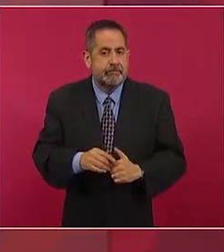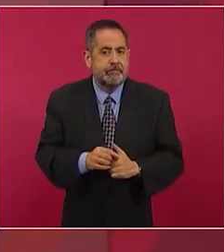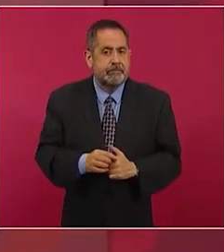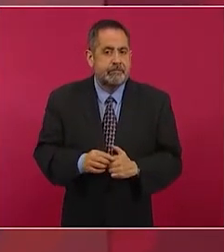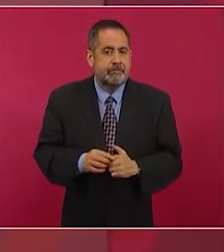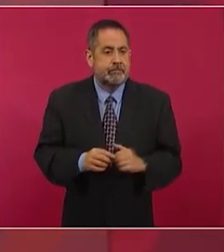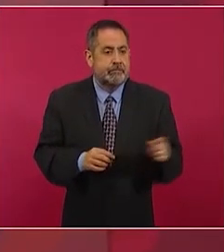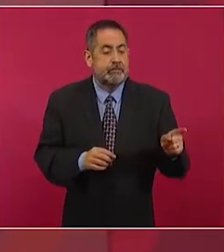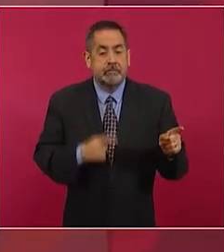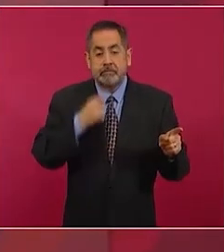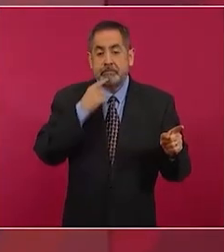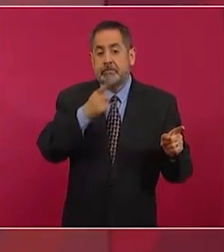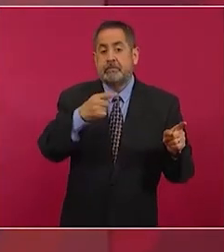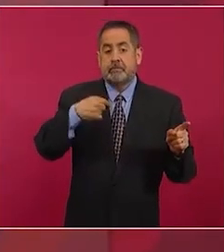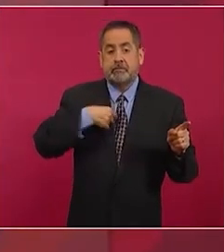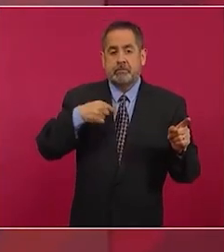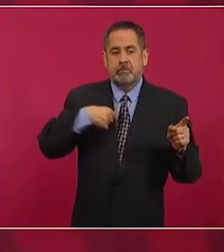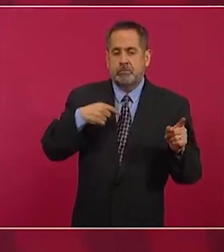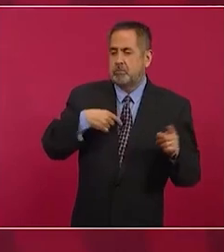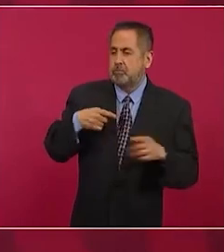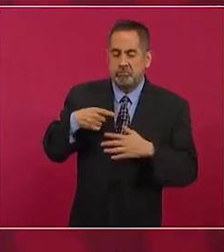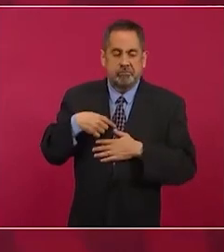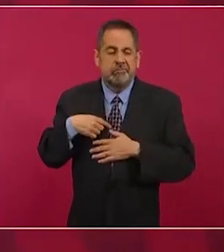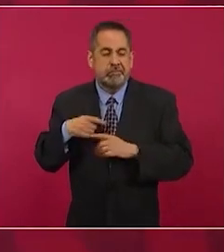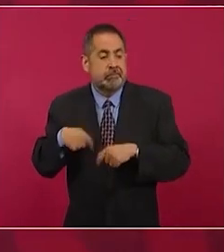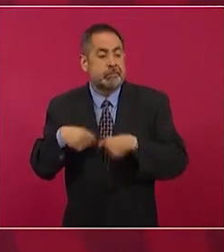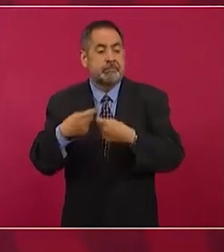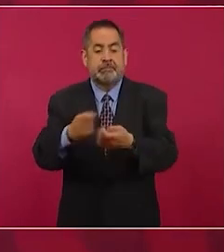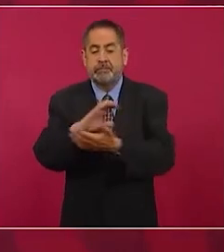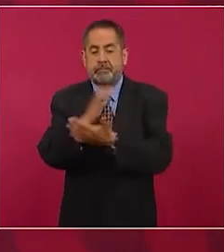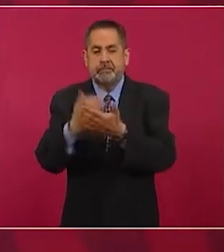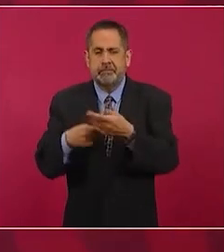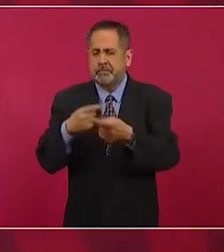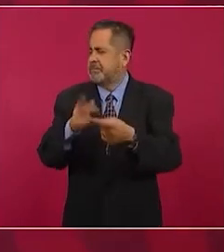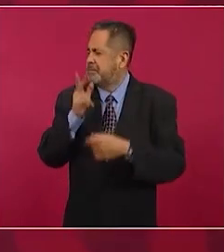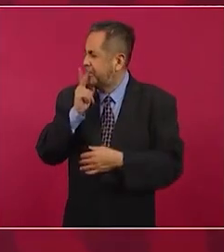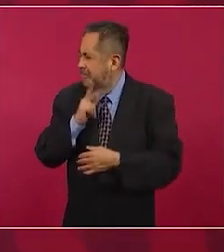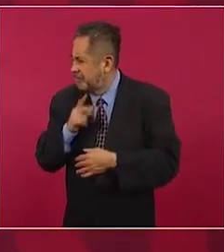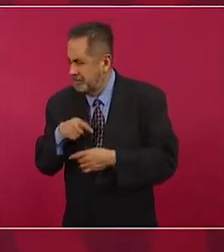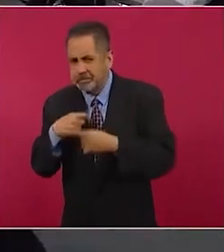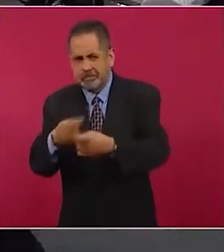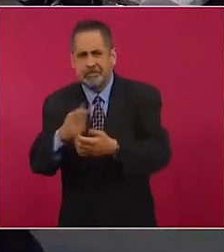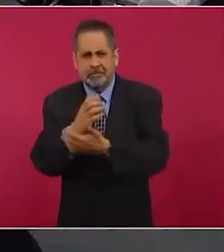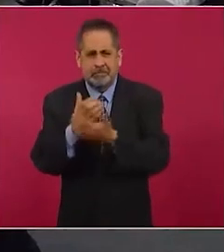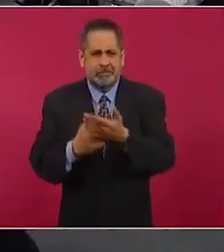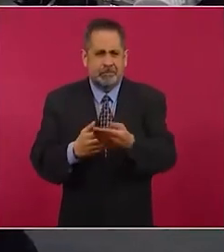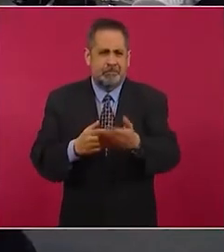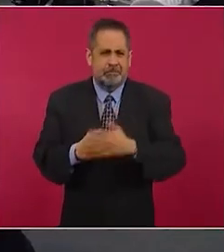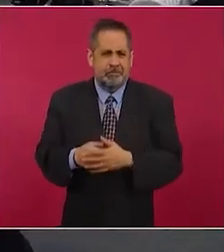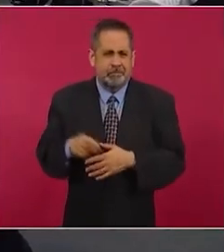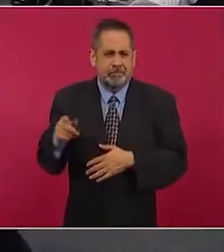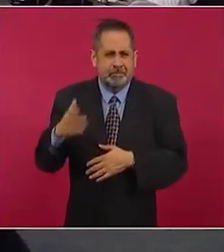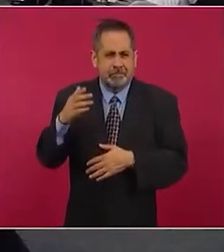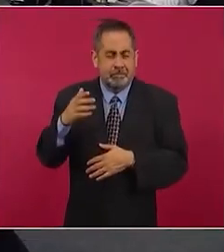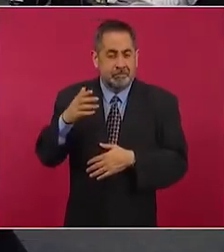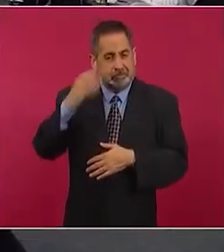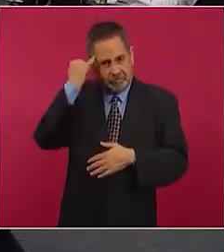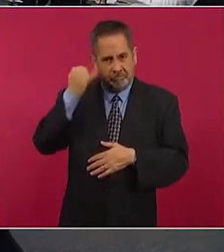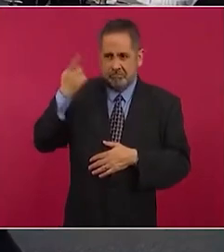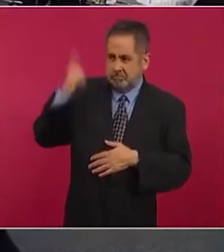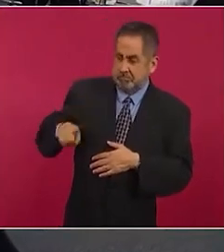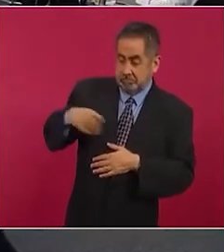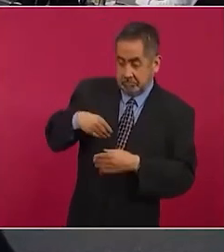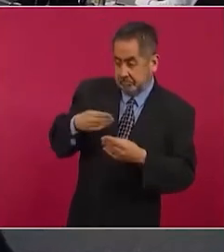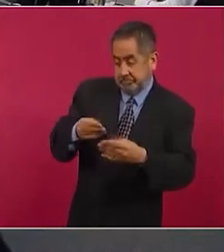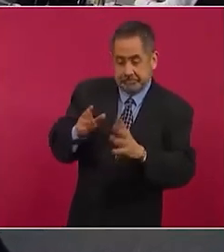de que yo les di contratos, Pemex, bueno, pero tuve que haber dado yo la orden,